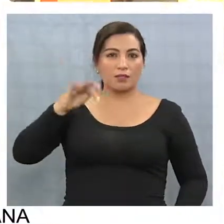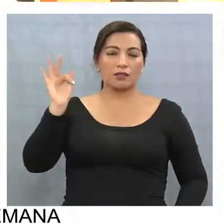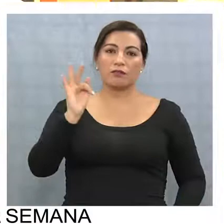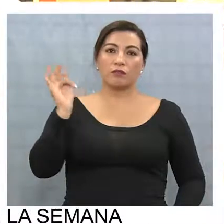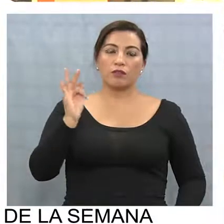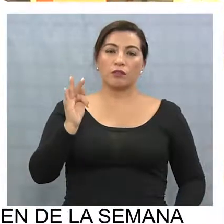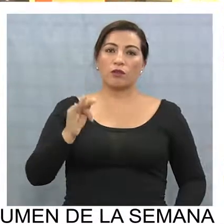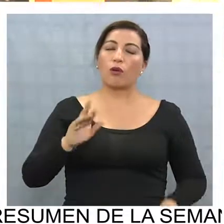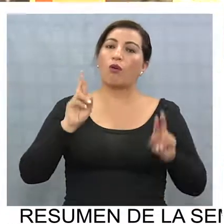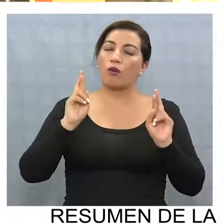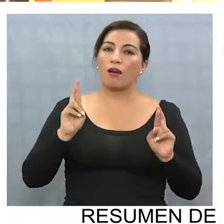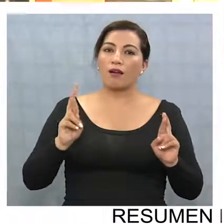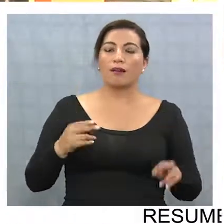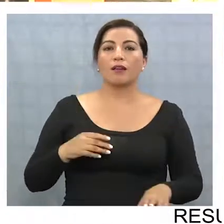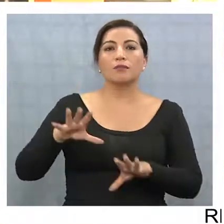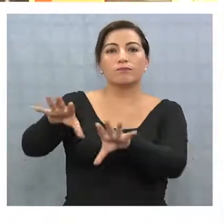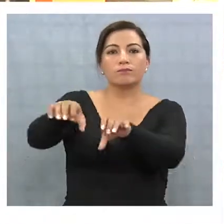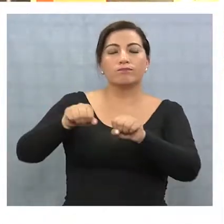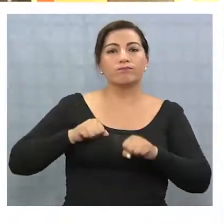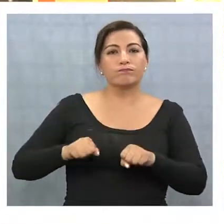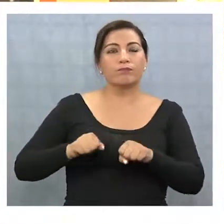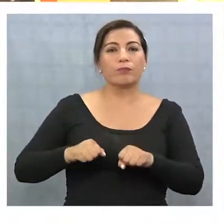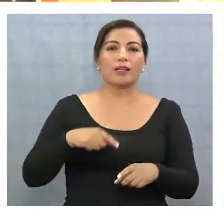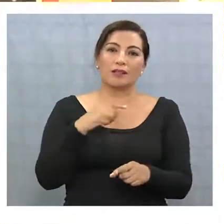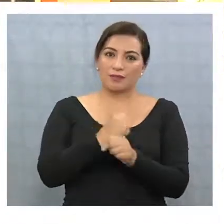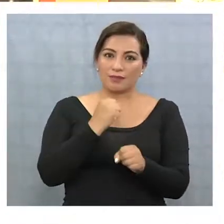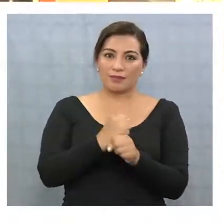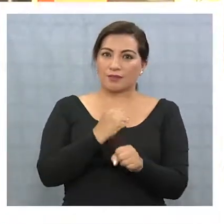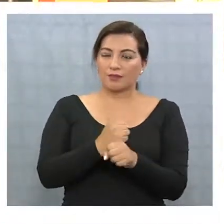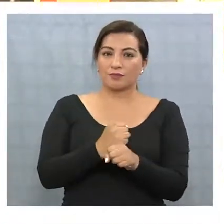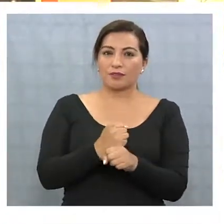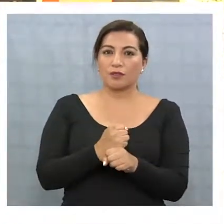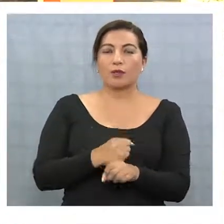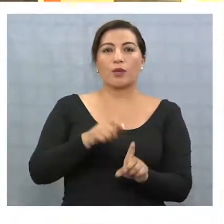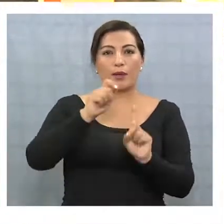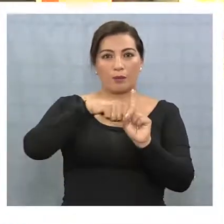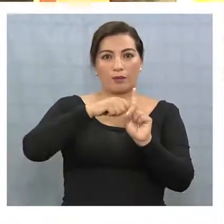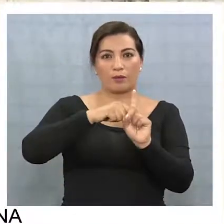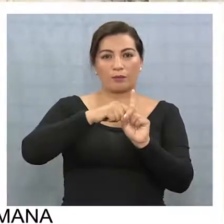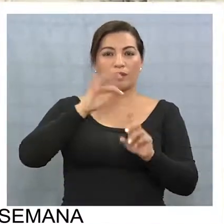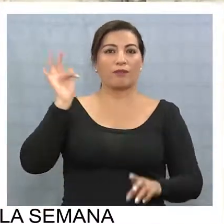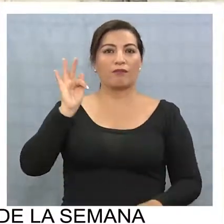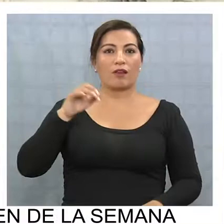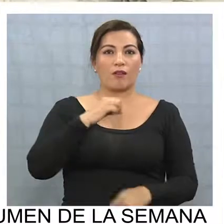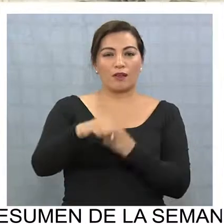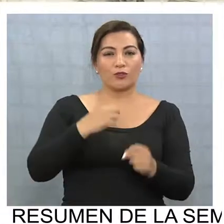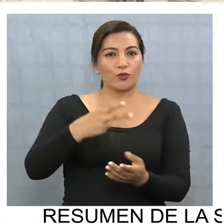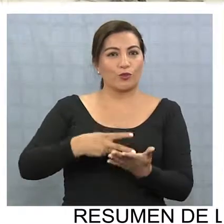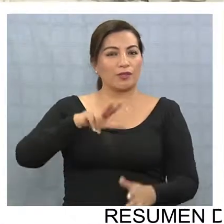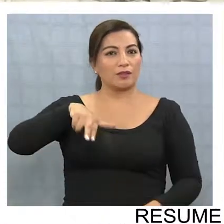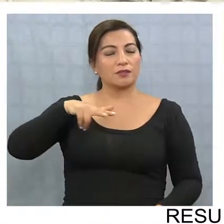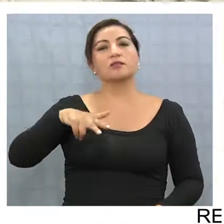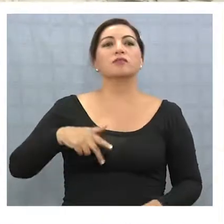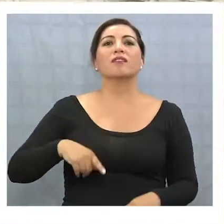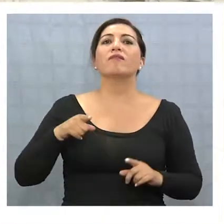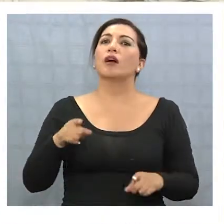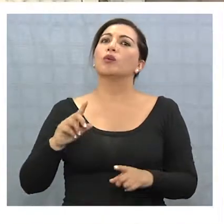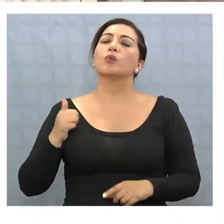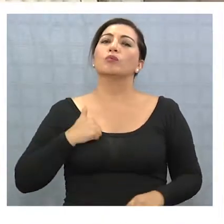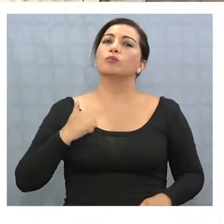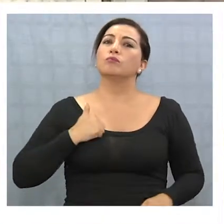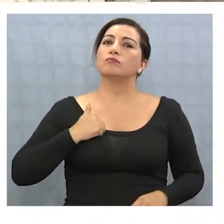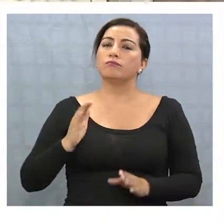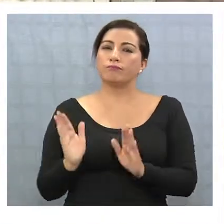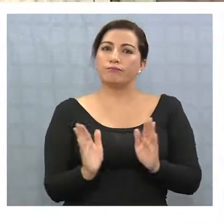esperamos tener adjudicado esta etapa de las obras dentro del mes de febrero de 2018. Ya cumplida la primera etapa de esta obra